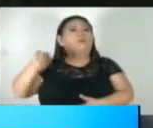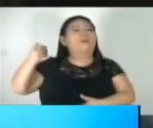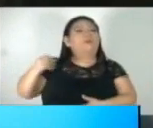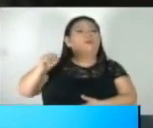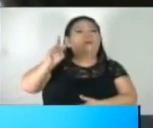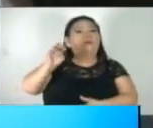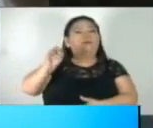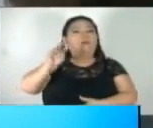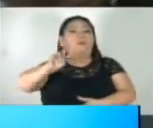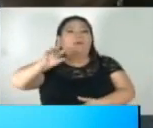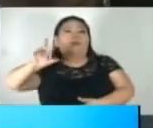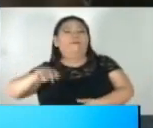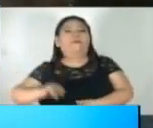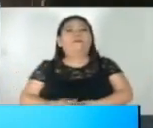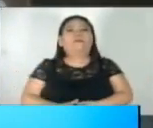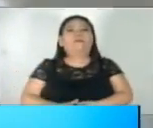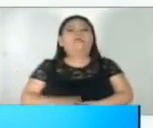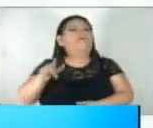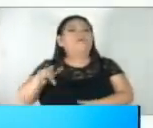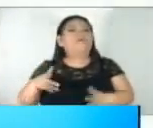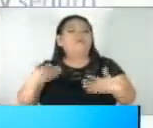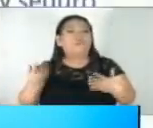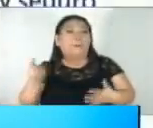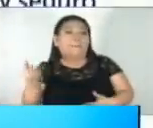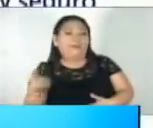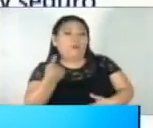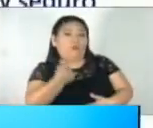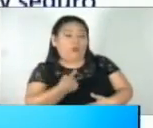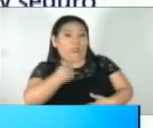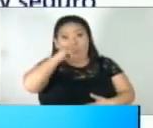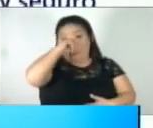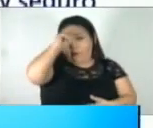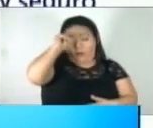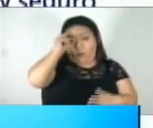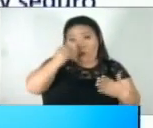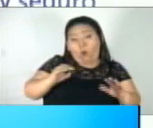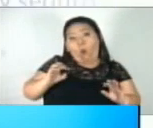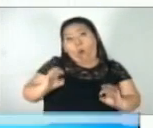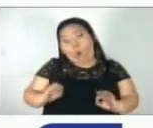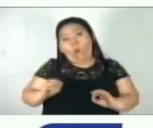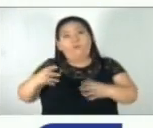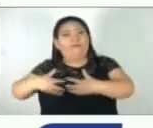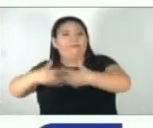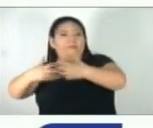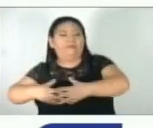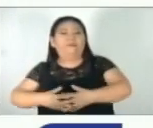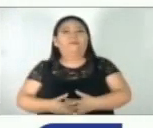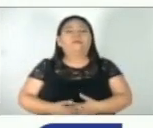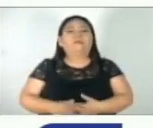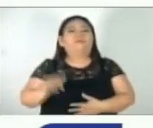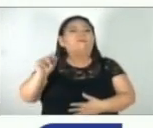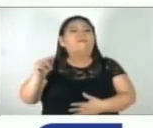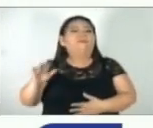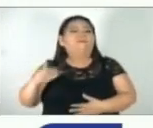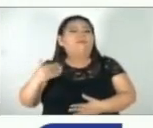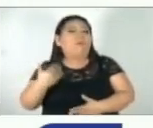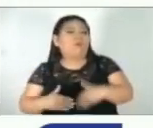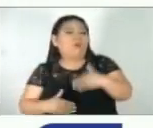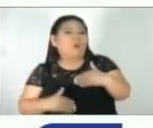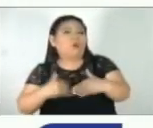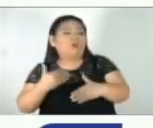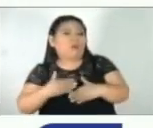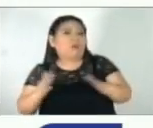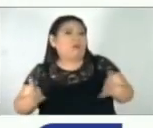fiscal 2023 que aplica para las personas naturales y jurídicas. Este proceso lo puede